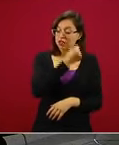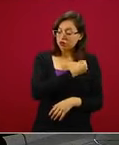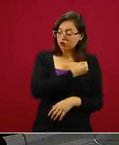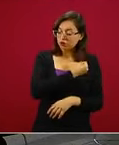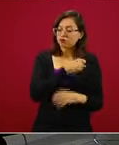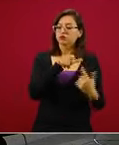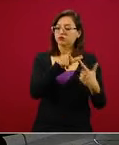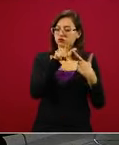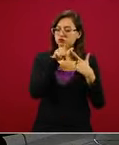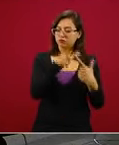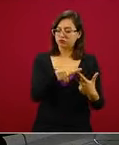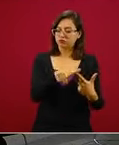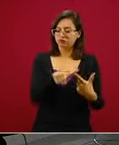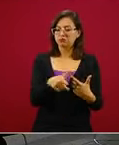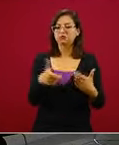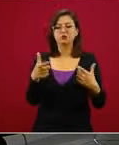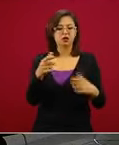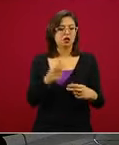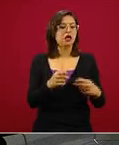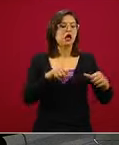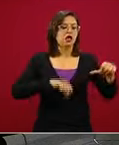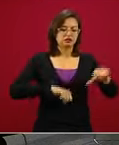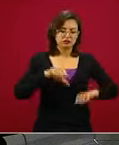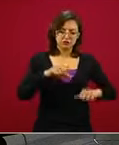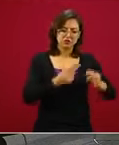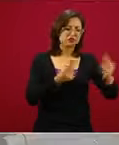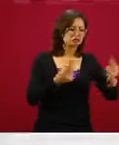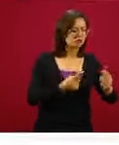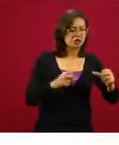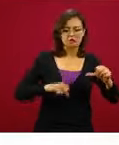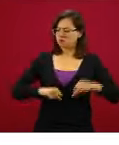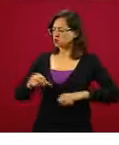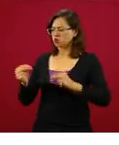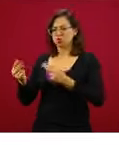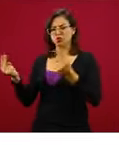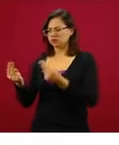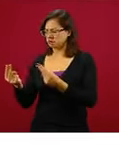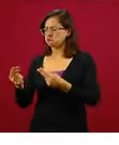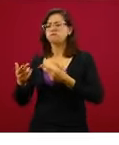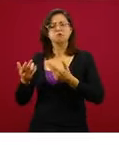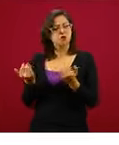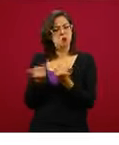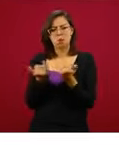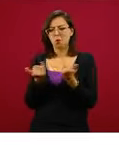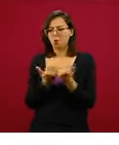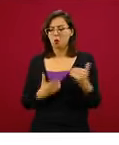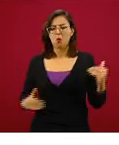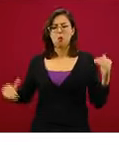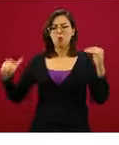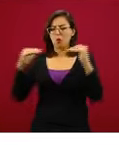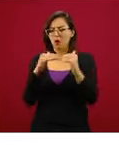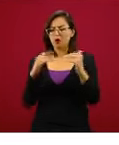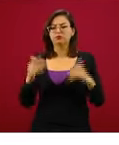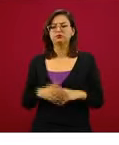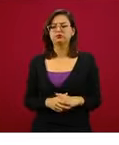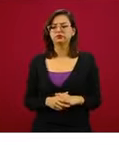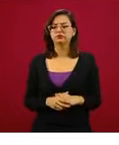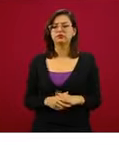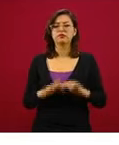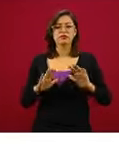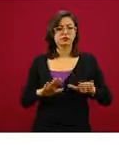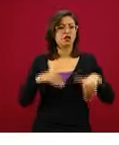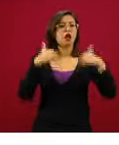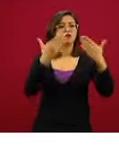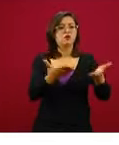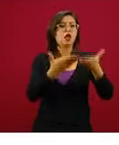operan las actividades esenciales y no esenciales. El espacio público en lugares